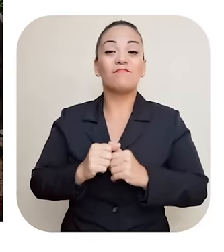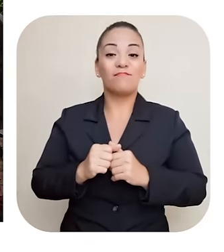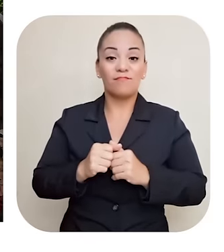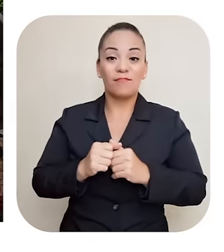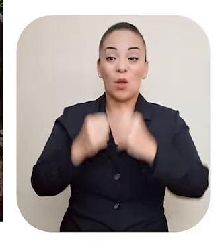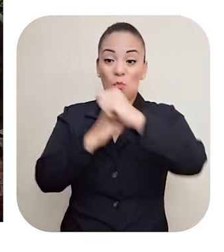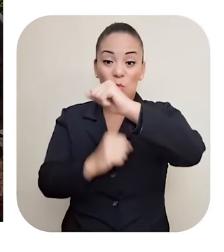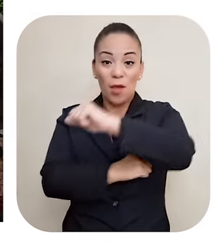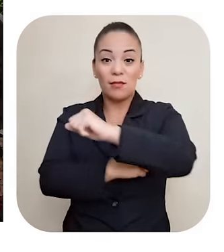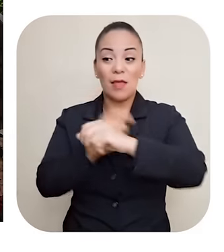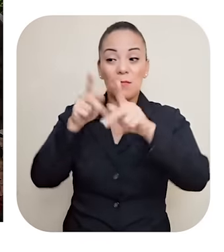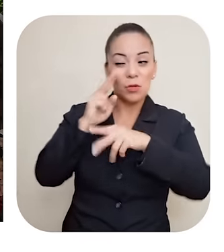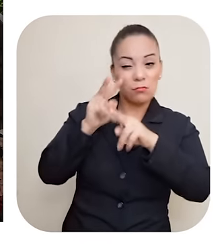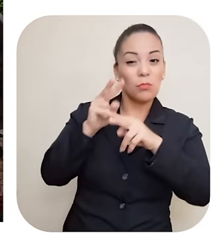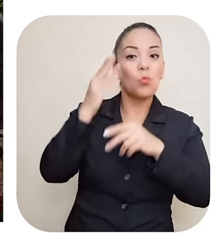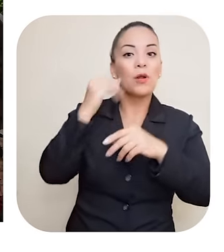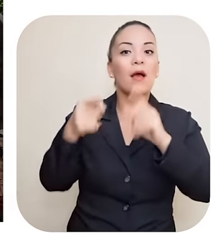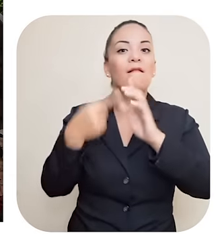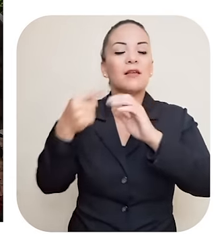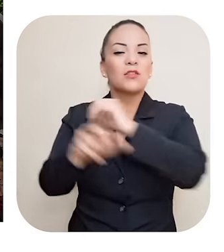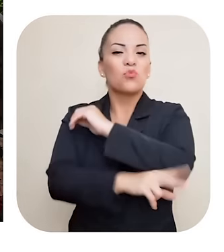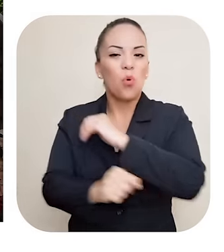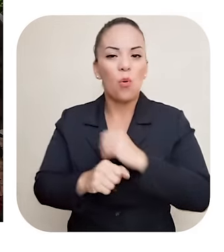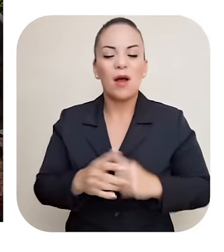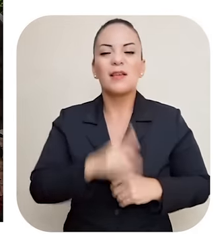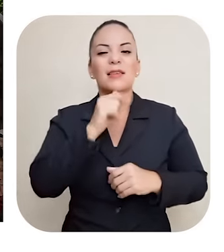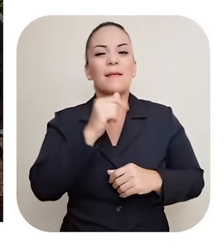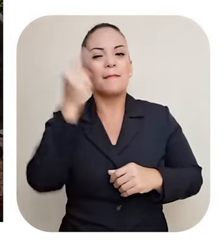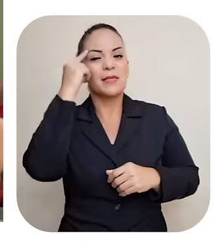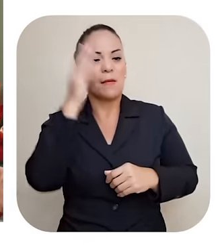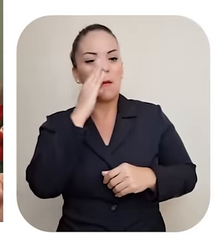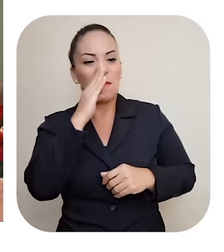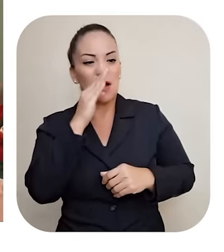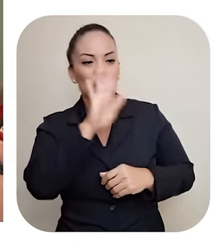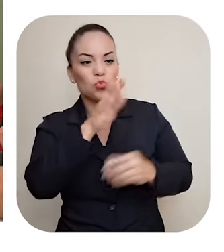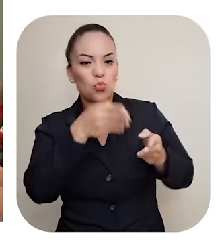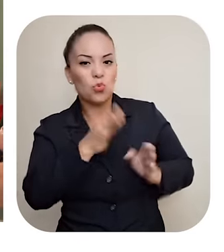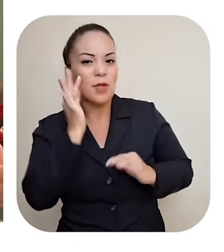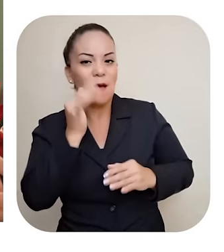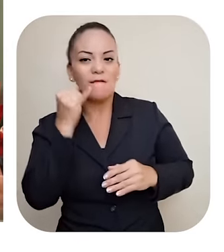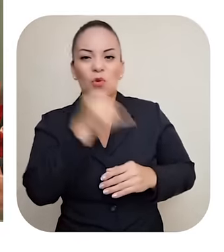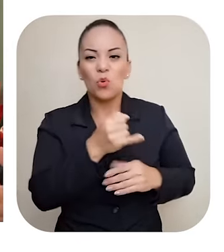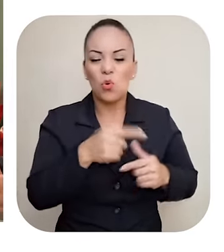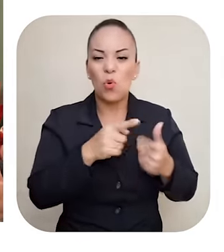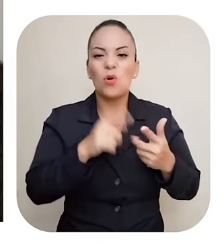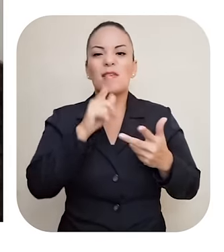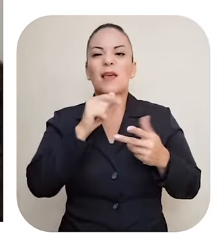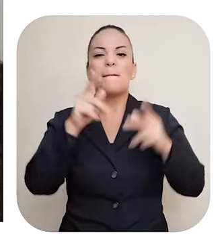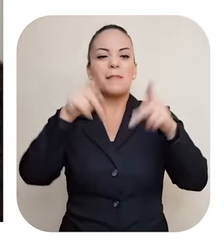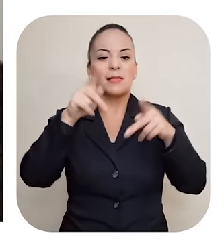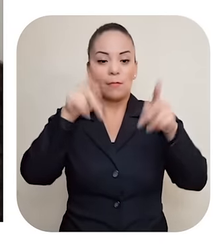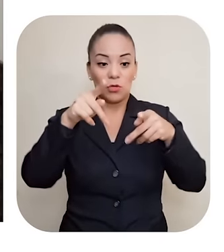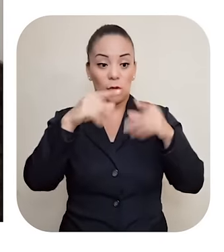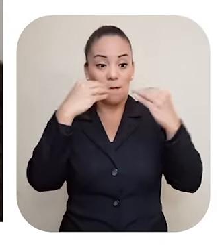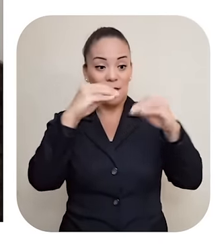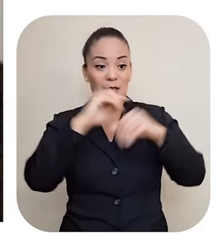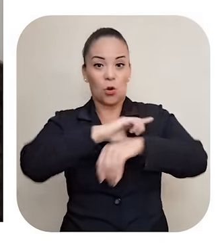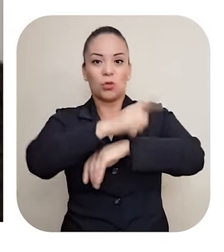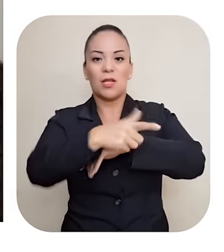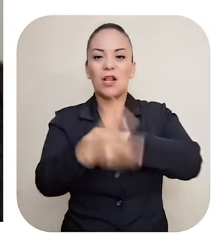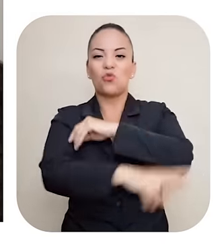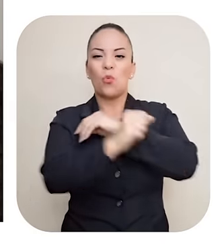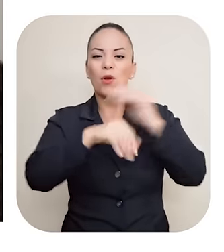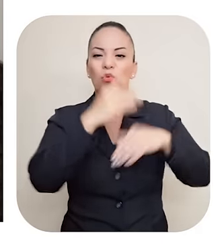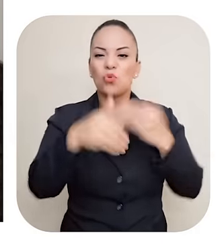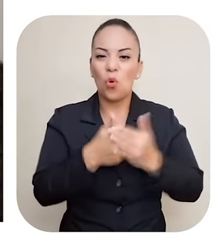¿Quién piensa En esa mamá Que le asaltan? ¿Quién piensa En la chancera Del barrio Que le acaban De robar todo? Estas son víctimas Que gritan Al cielo Urge